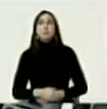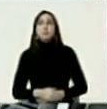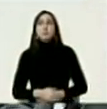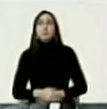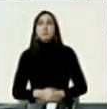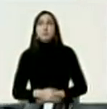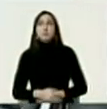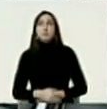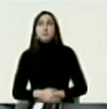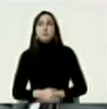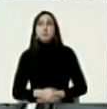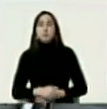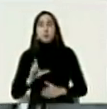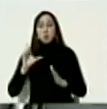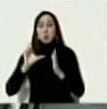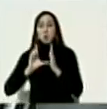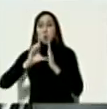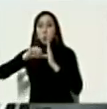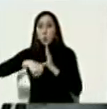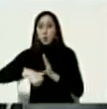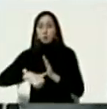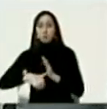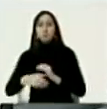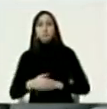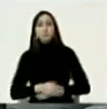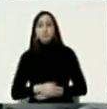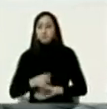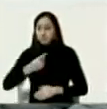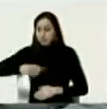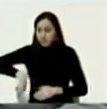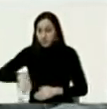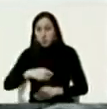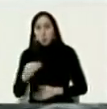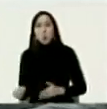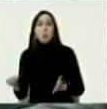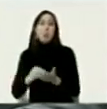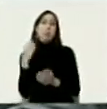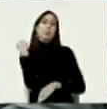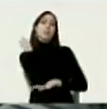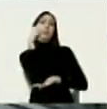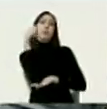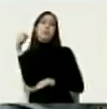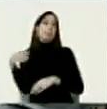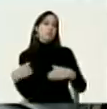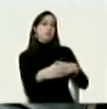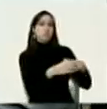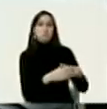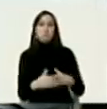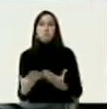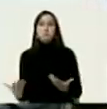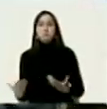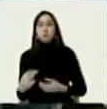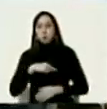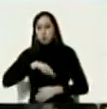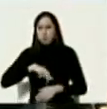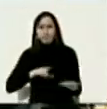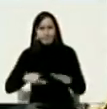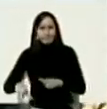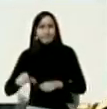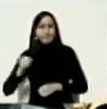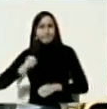y luego bueno ellos volvieron a patear la mesa esa es la verdad nosotros estábamos listos